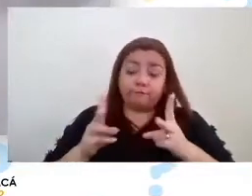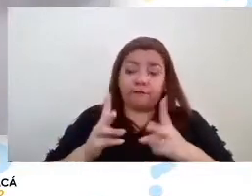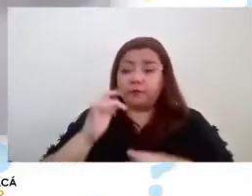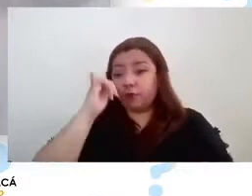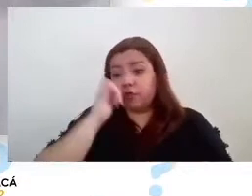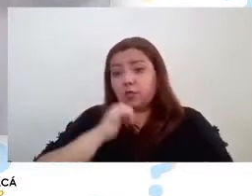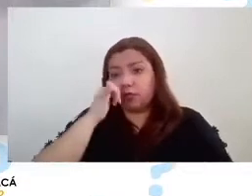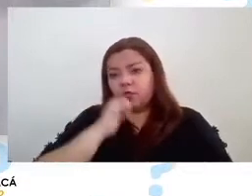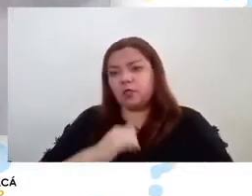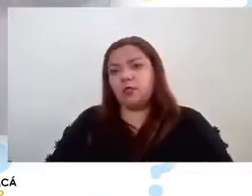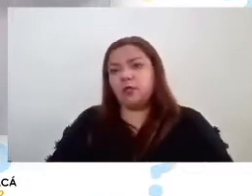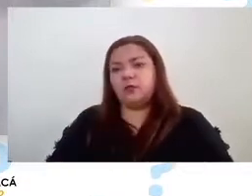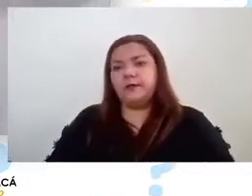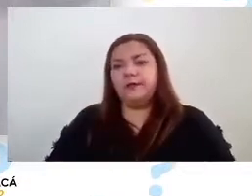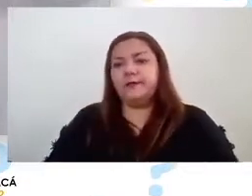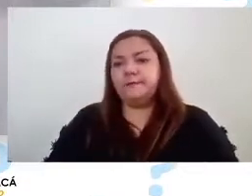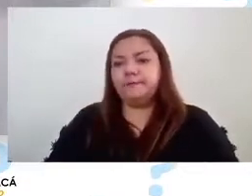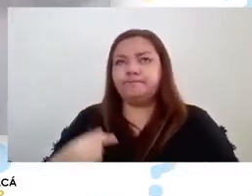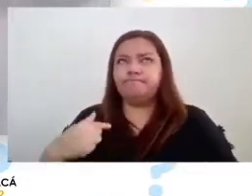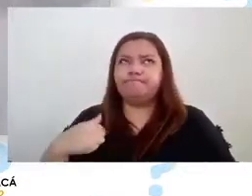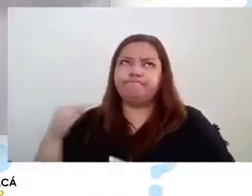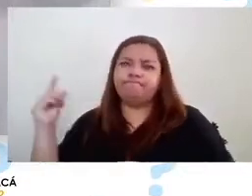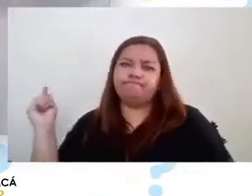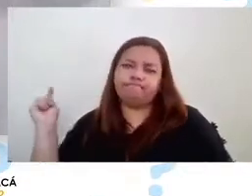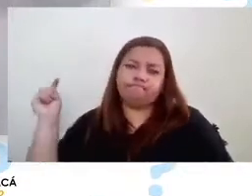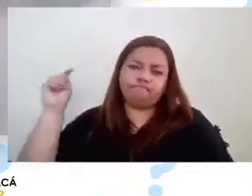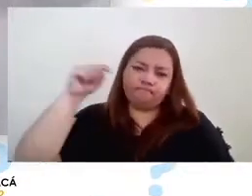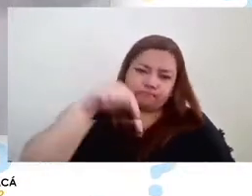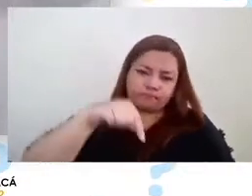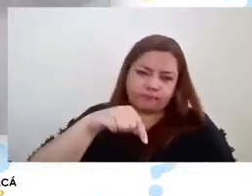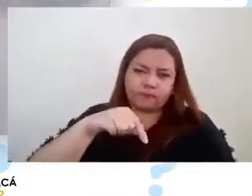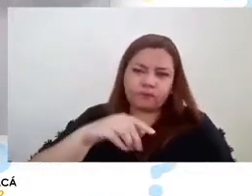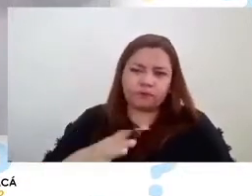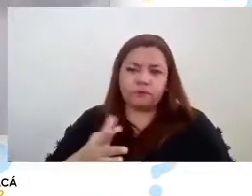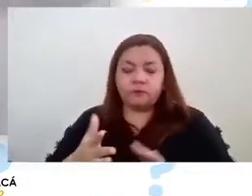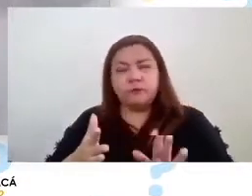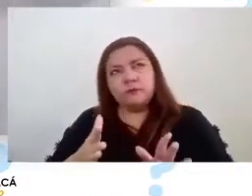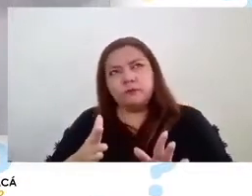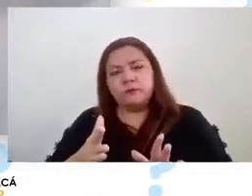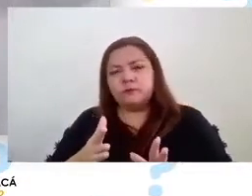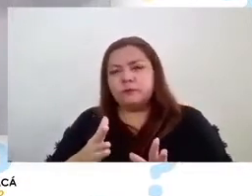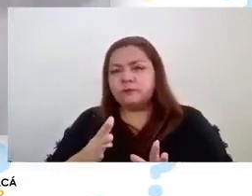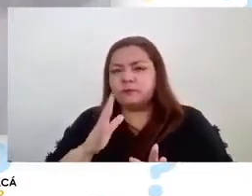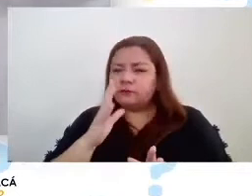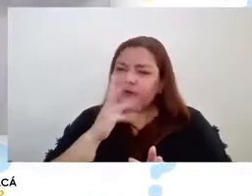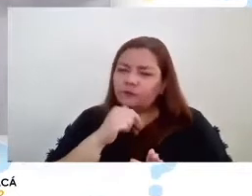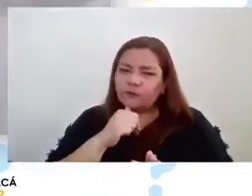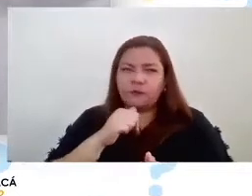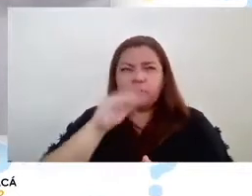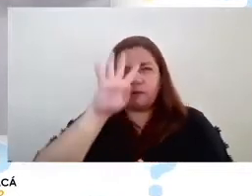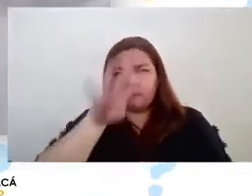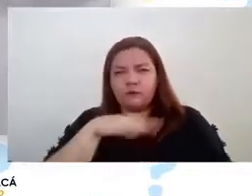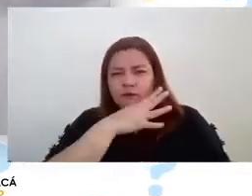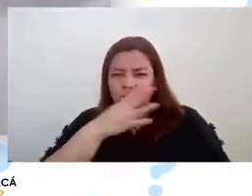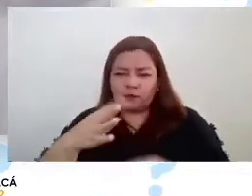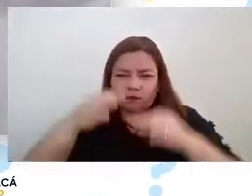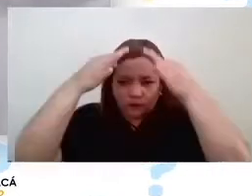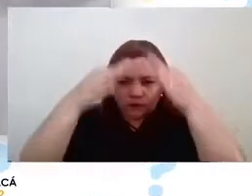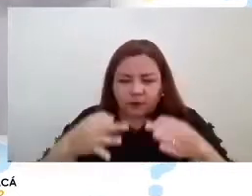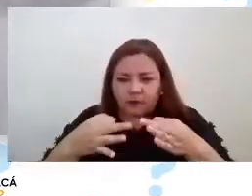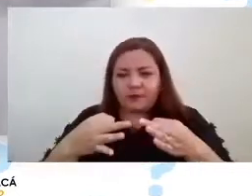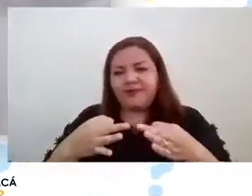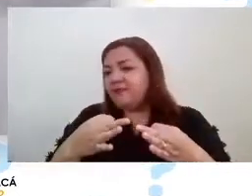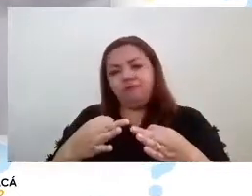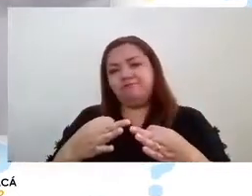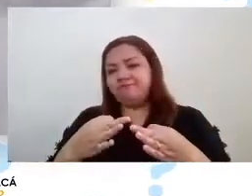y vengo mira no tenemos un horario definido como decir